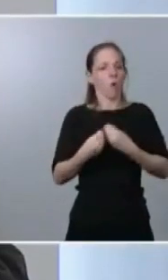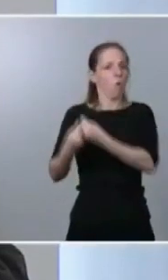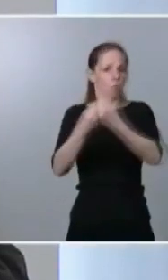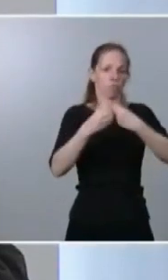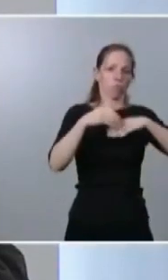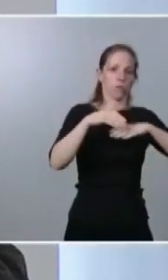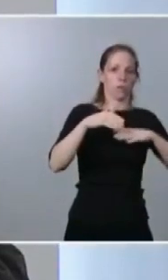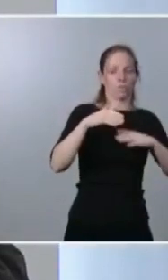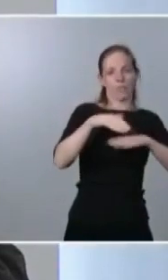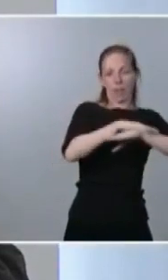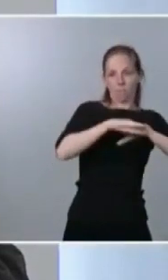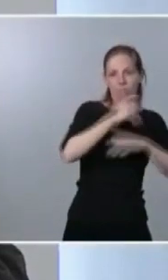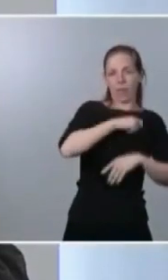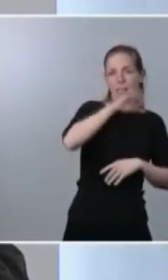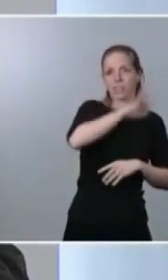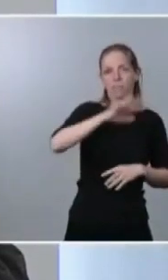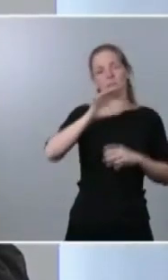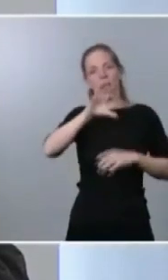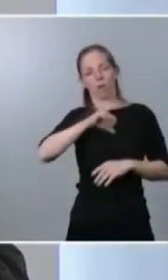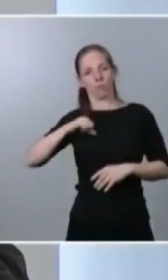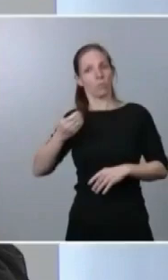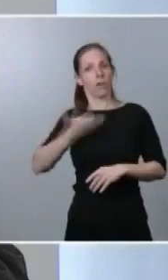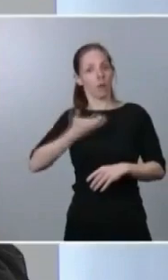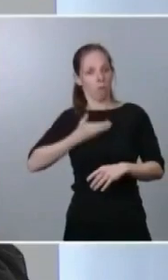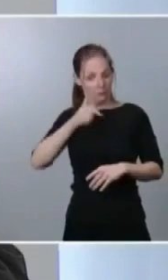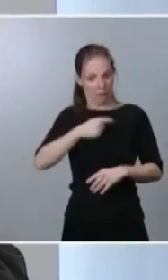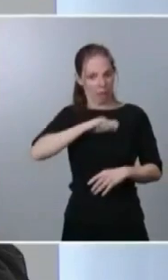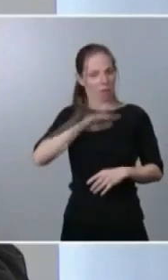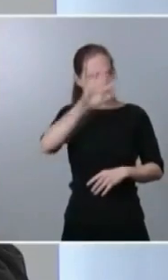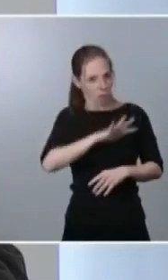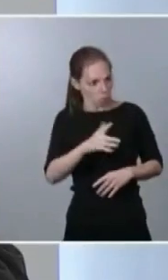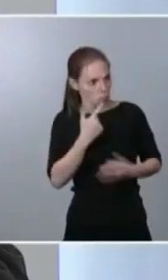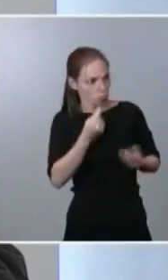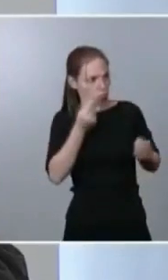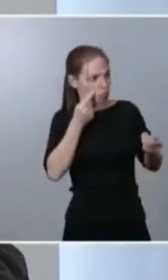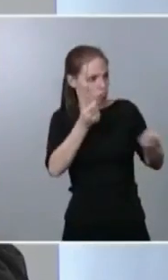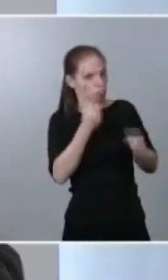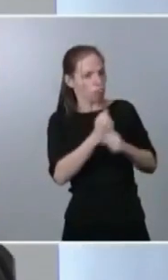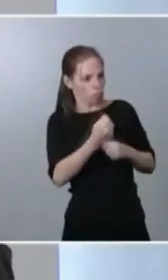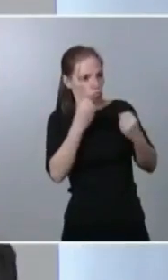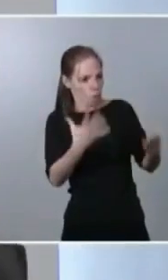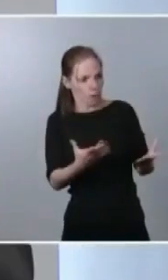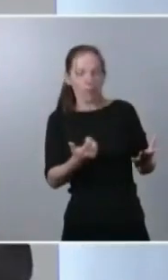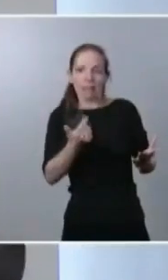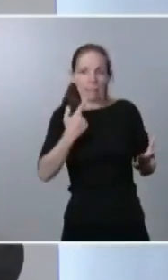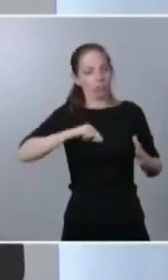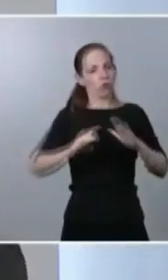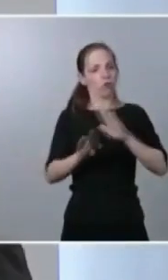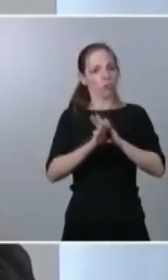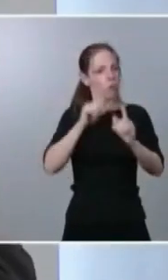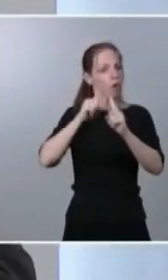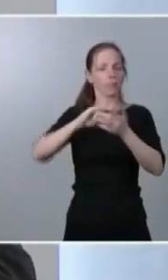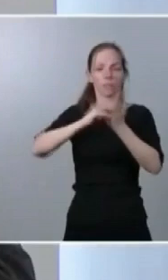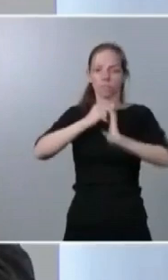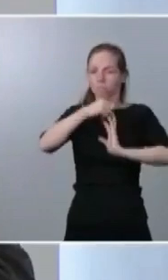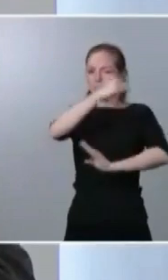nuestro país, en España, y nos ha instado a continuar en esta línea para el despliegue de las vacunas en todos los rincones de nuestro país, en